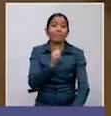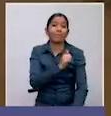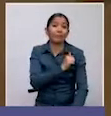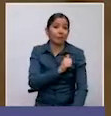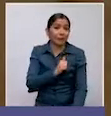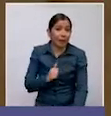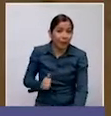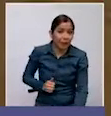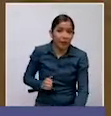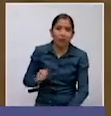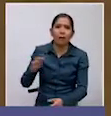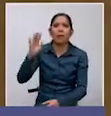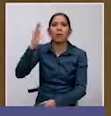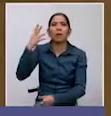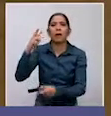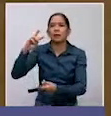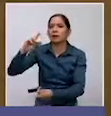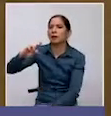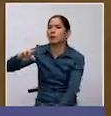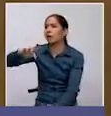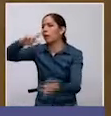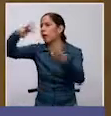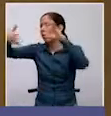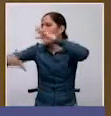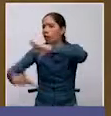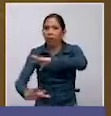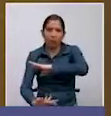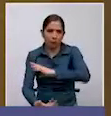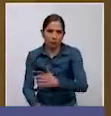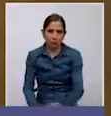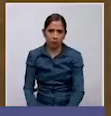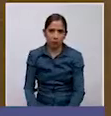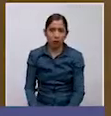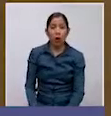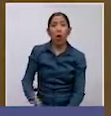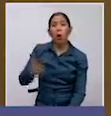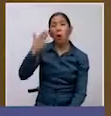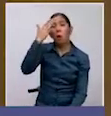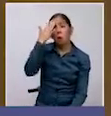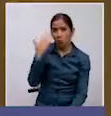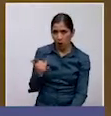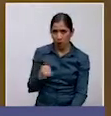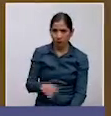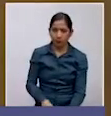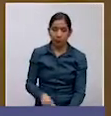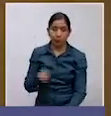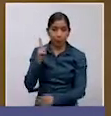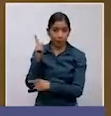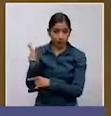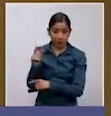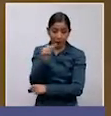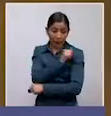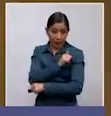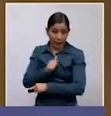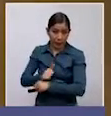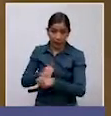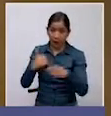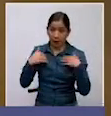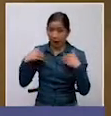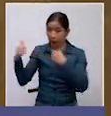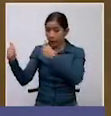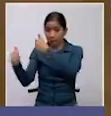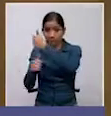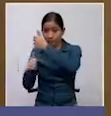de pie a cabeza, porque la Secretaría de Infraestructura, lamentablemente,